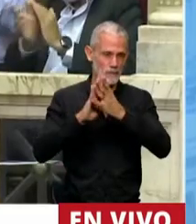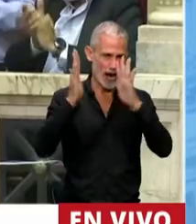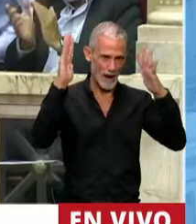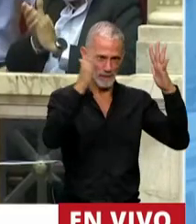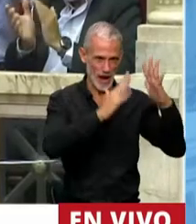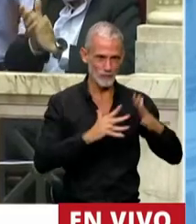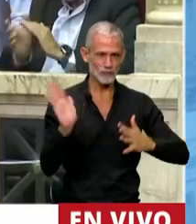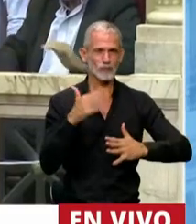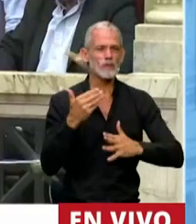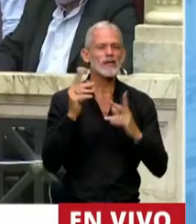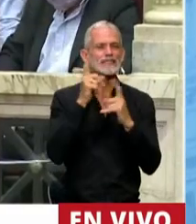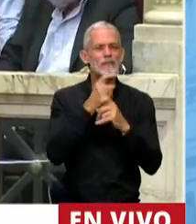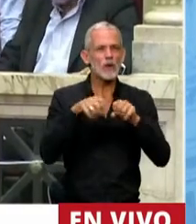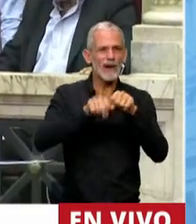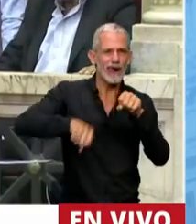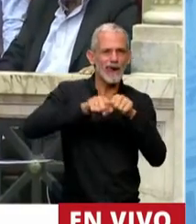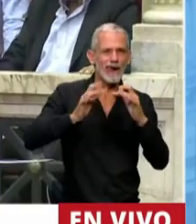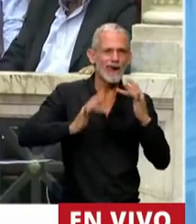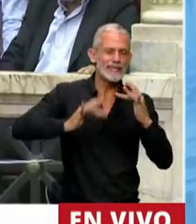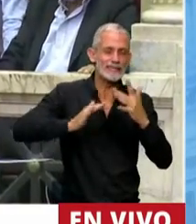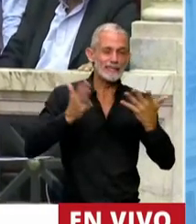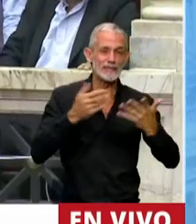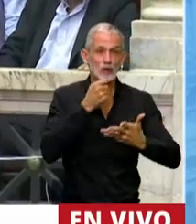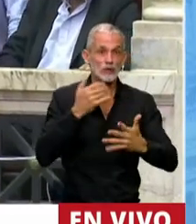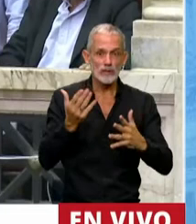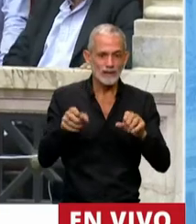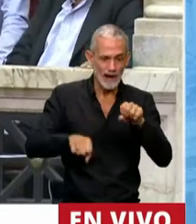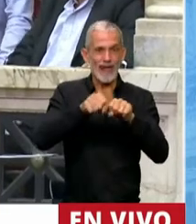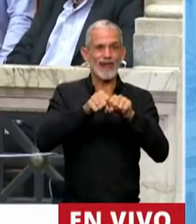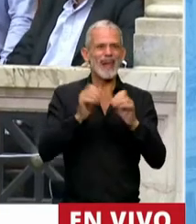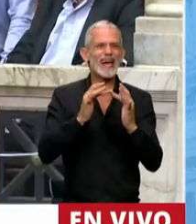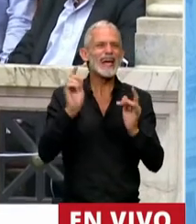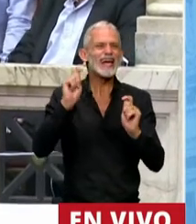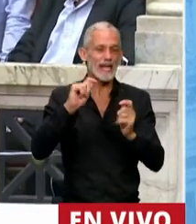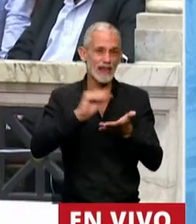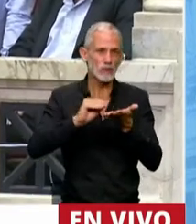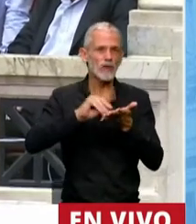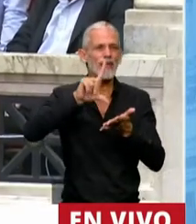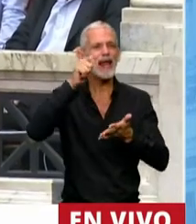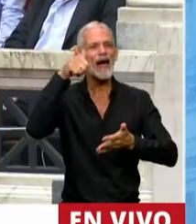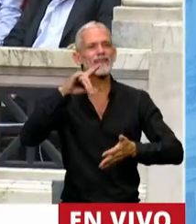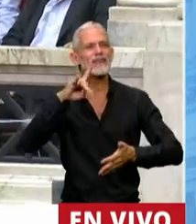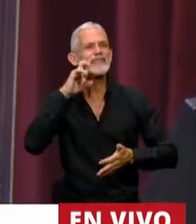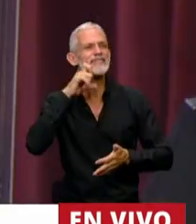que estaba con problemas de conexión, no sé si la recuperó la diputada Landrycini.